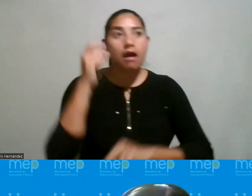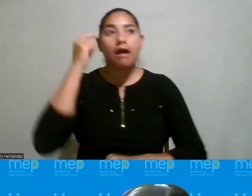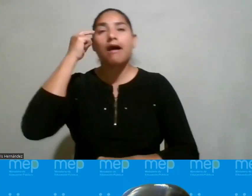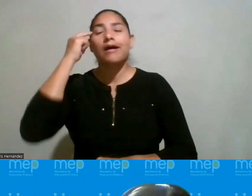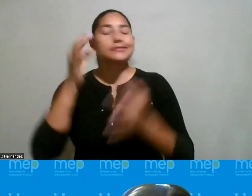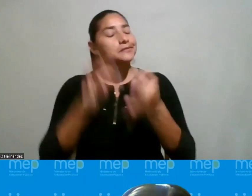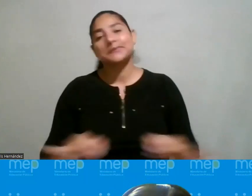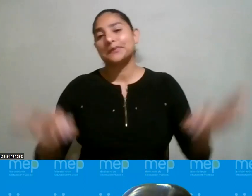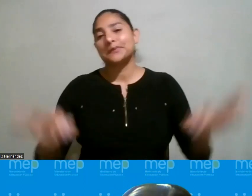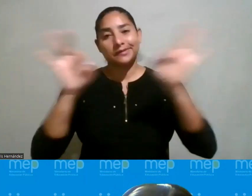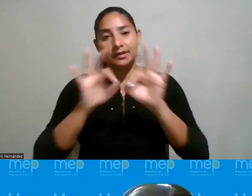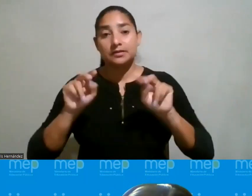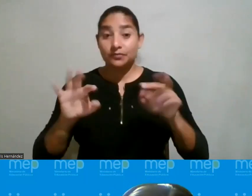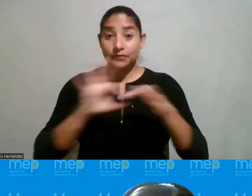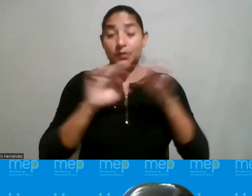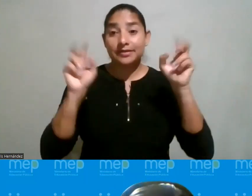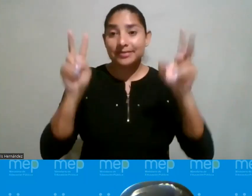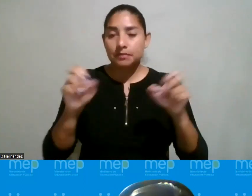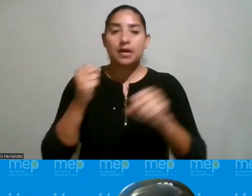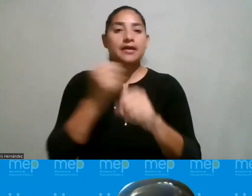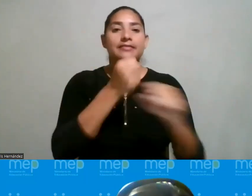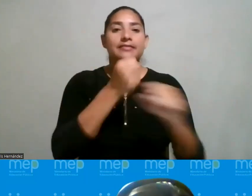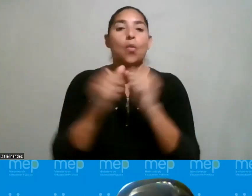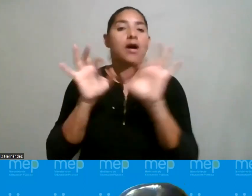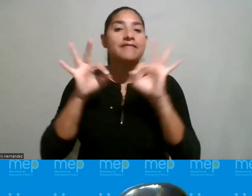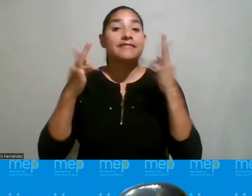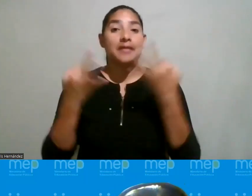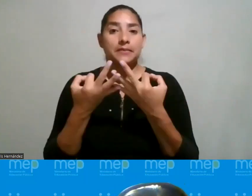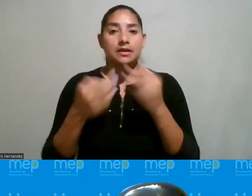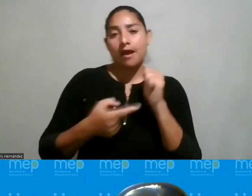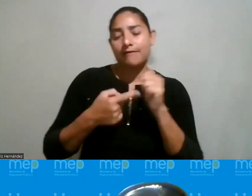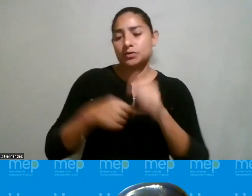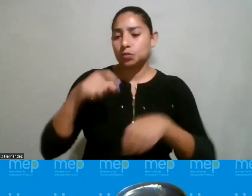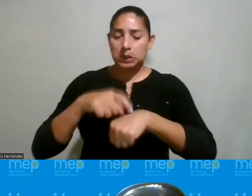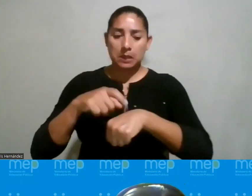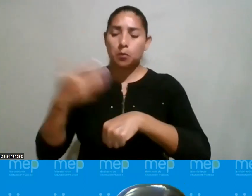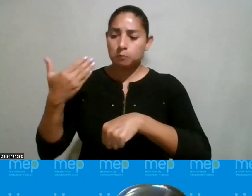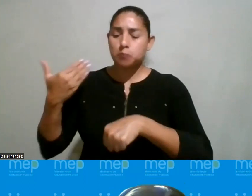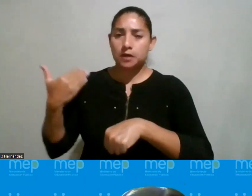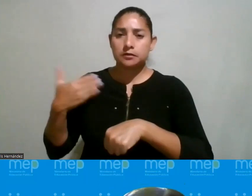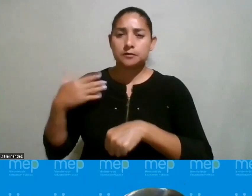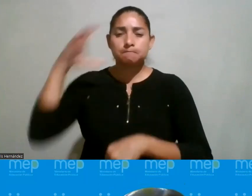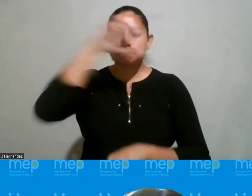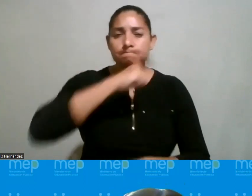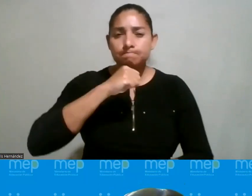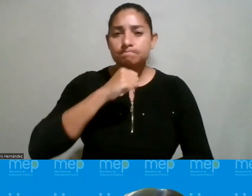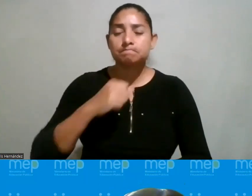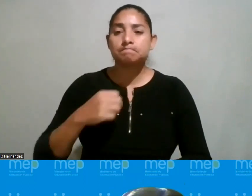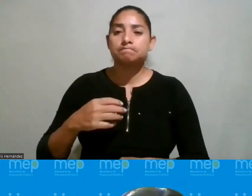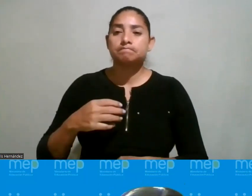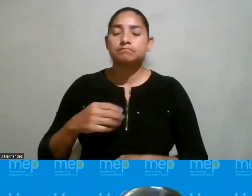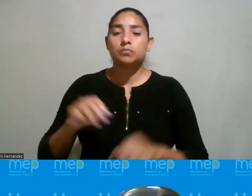en este tema también el trabajo con la familia hace un tiempo escuchaba un